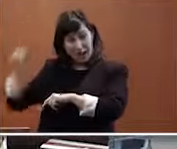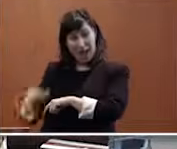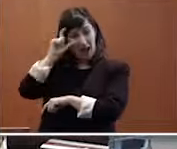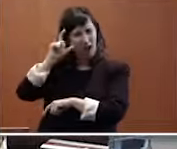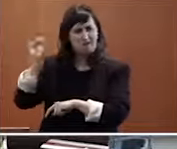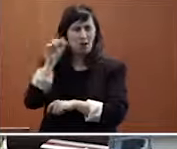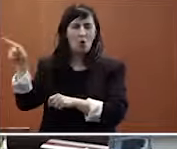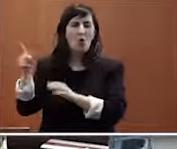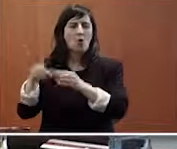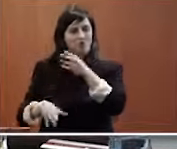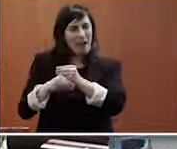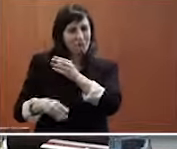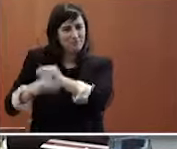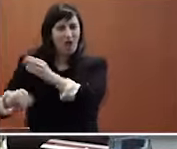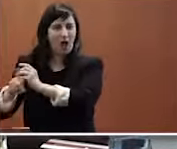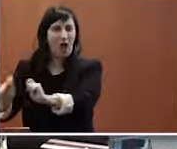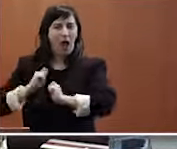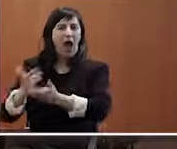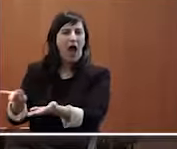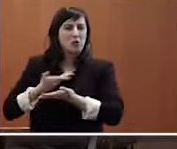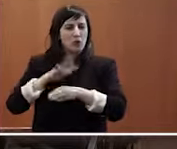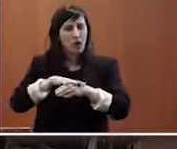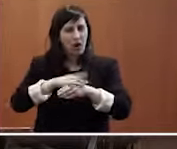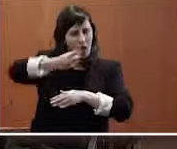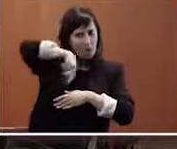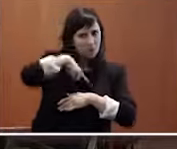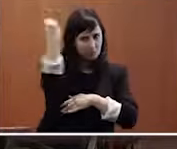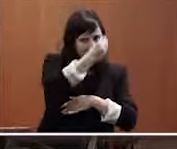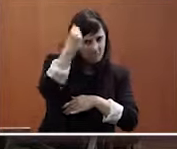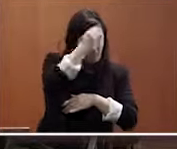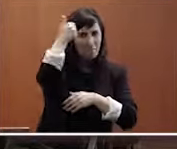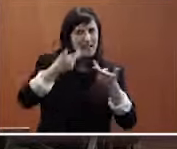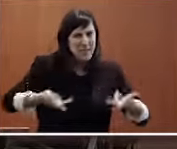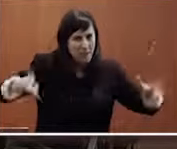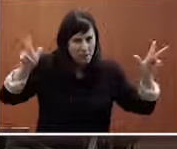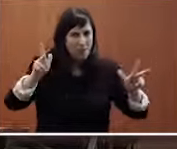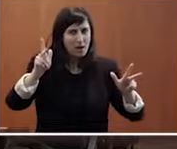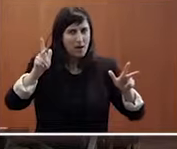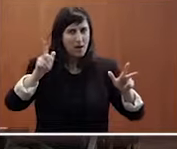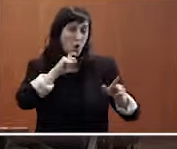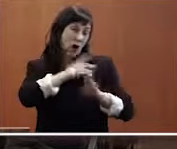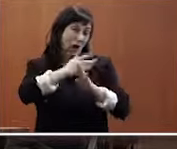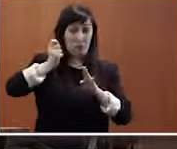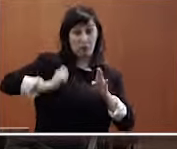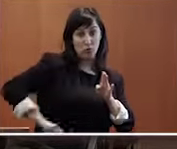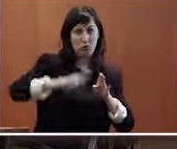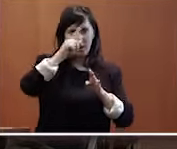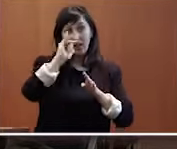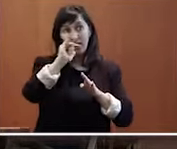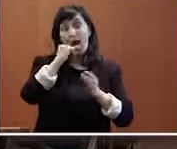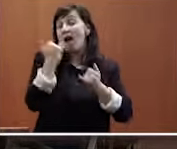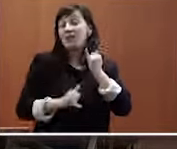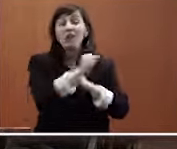contribuirán a desenvolver formas de pensar máis libres a nivel profesional e, portanto, persoas máis